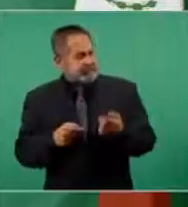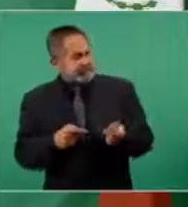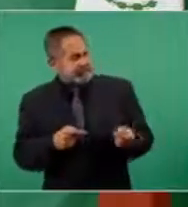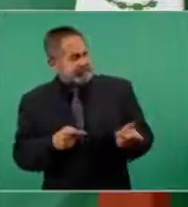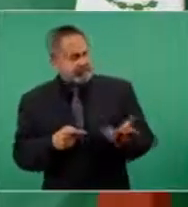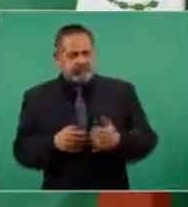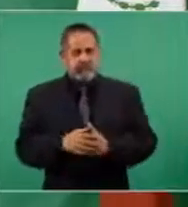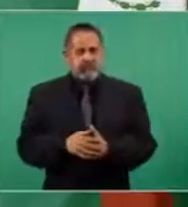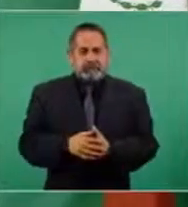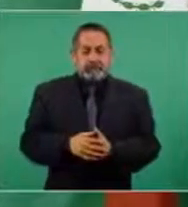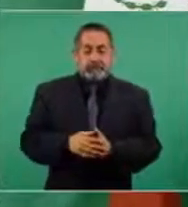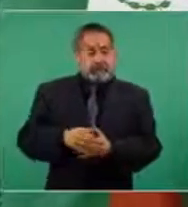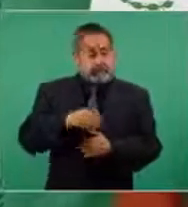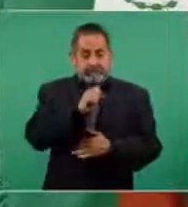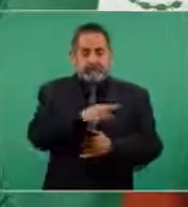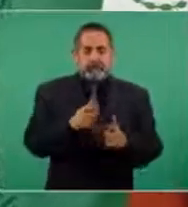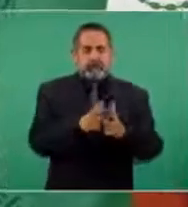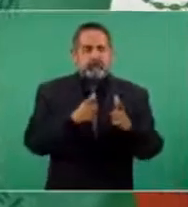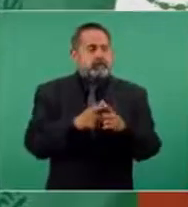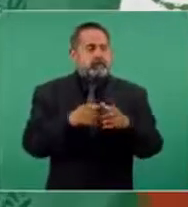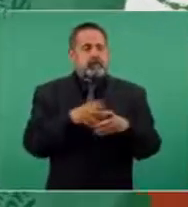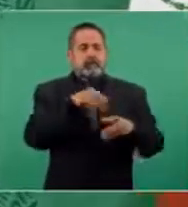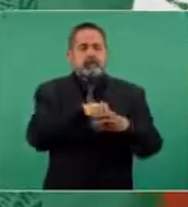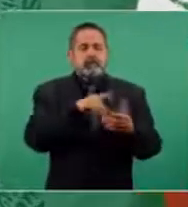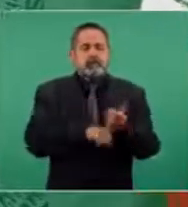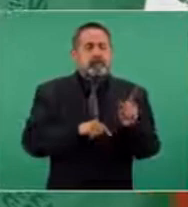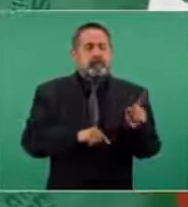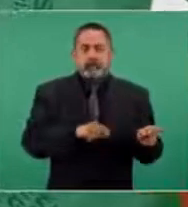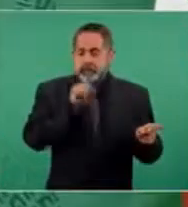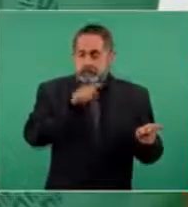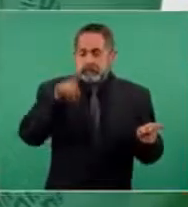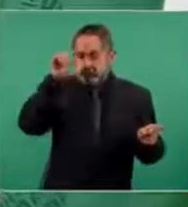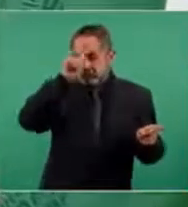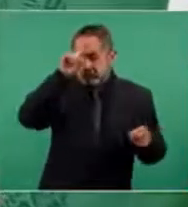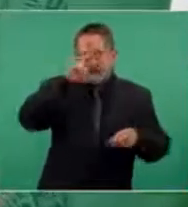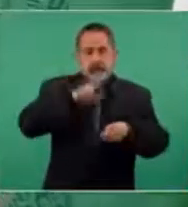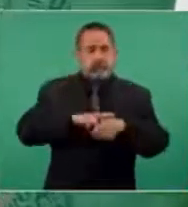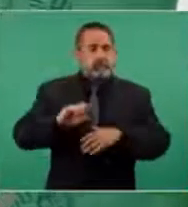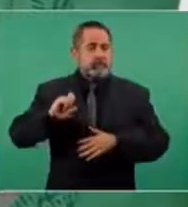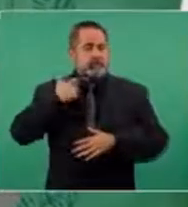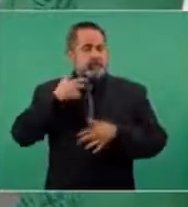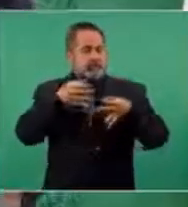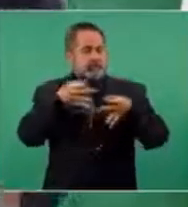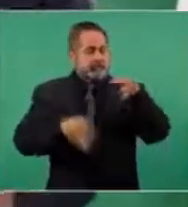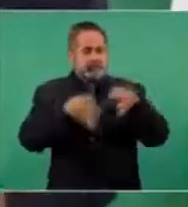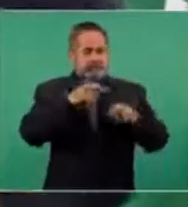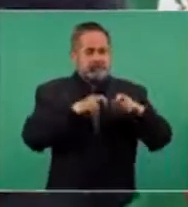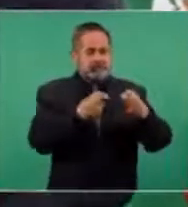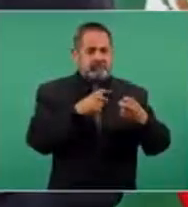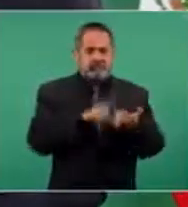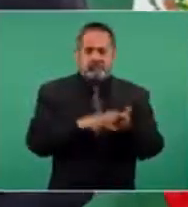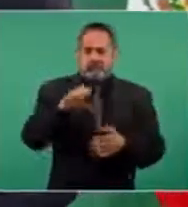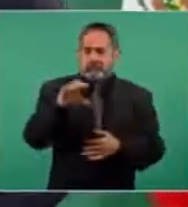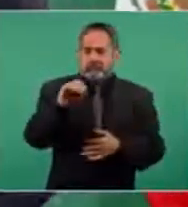En este grupo está como asesor un exministro de la Corte, Cosío.